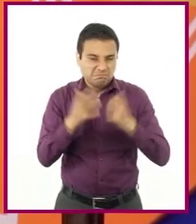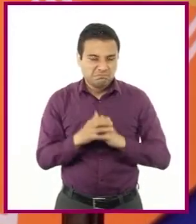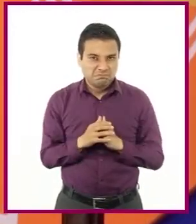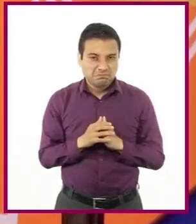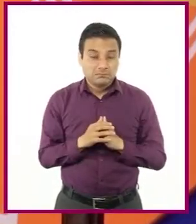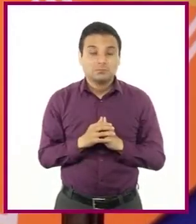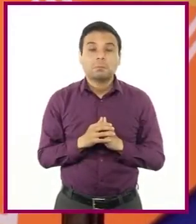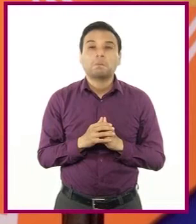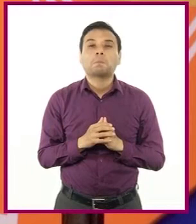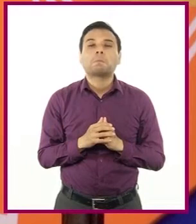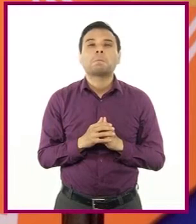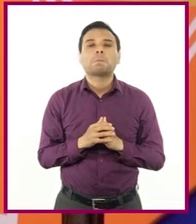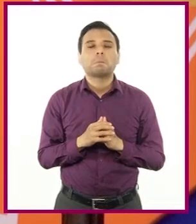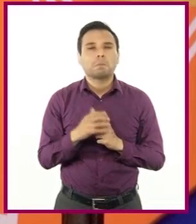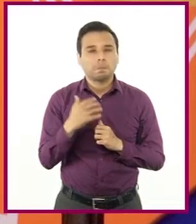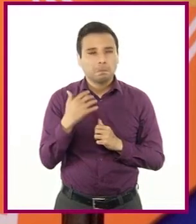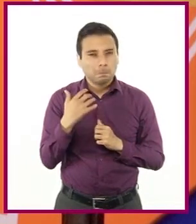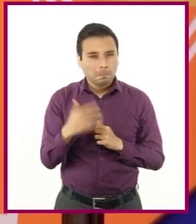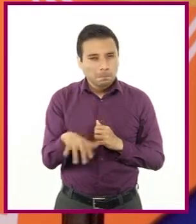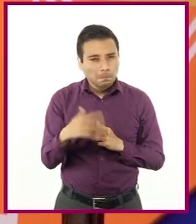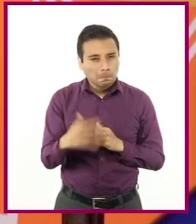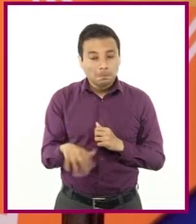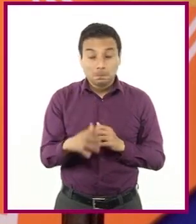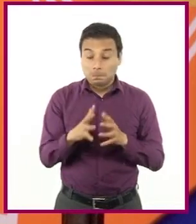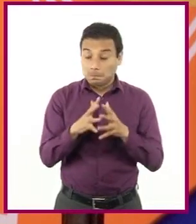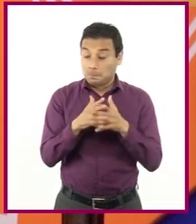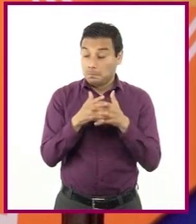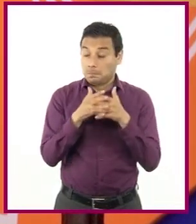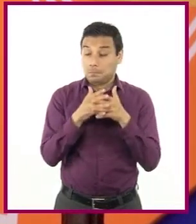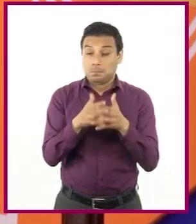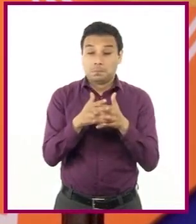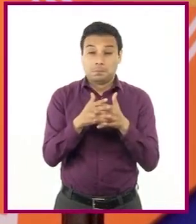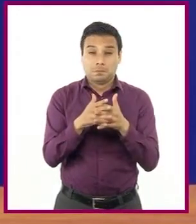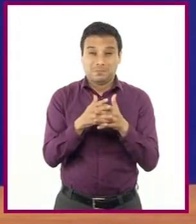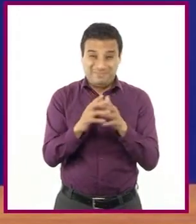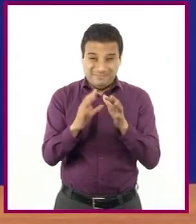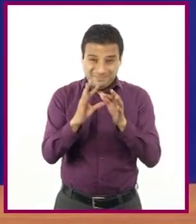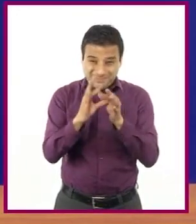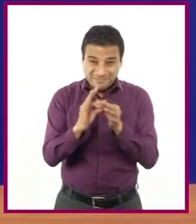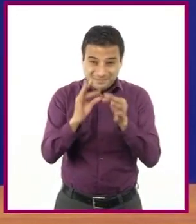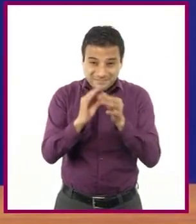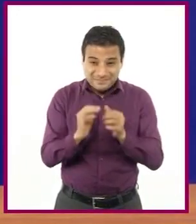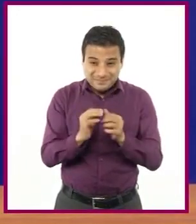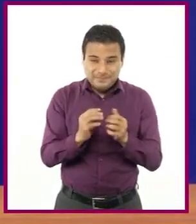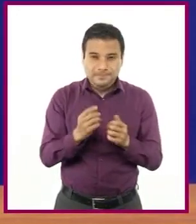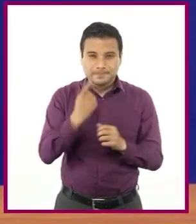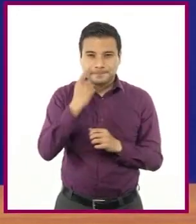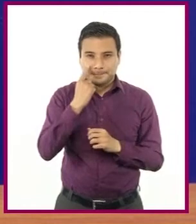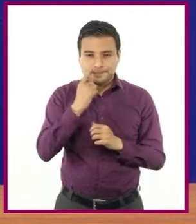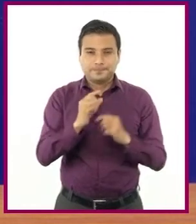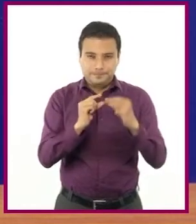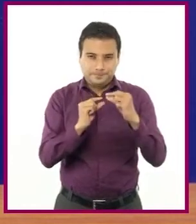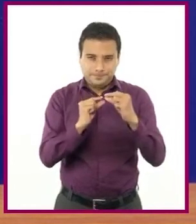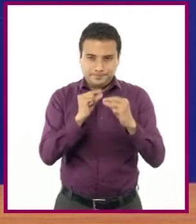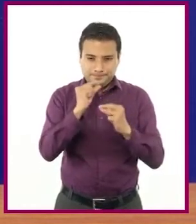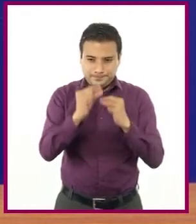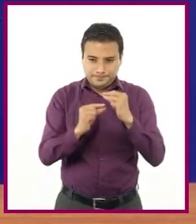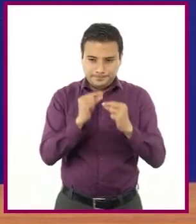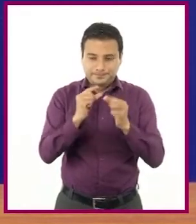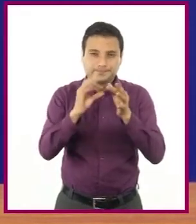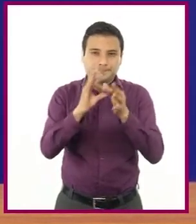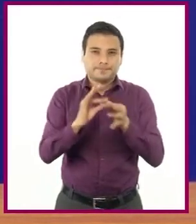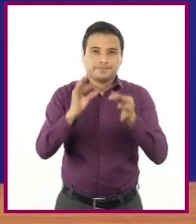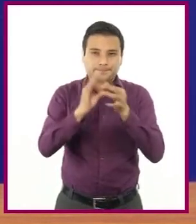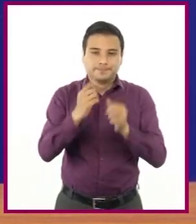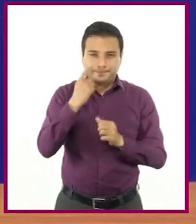Parece un trabalenguas, profesora. ¿Lo podría explicar? Con mucho gusto. Podemos ir poco a poco. Es más,